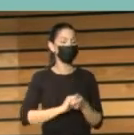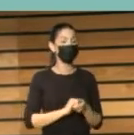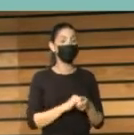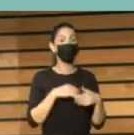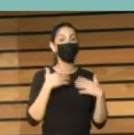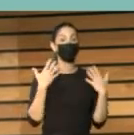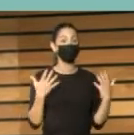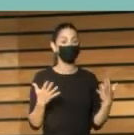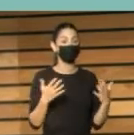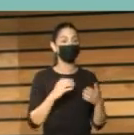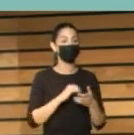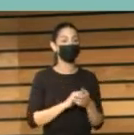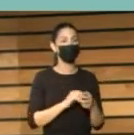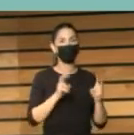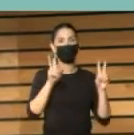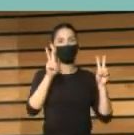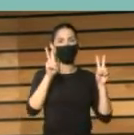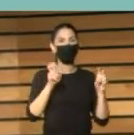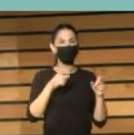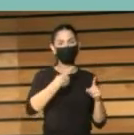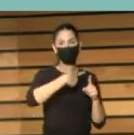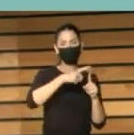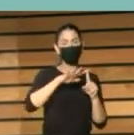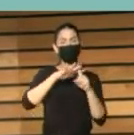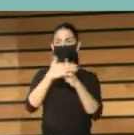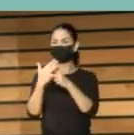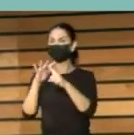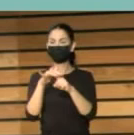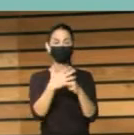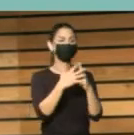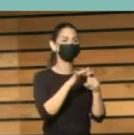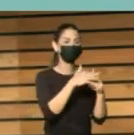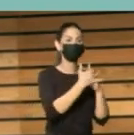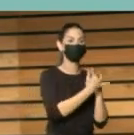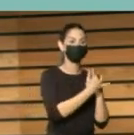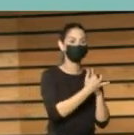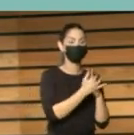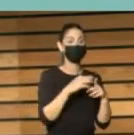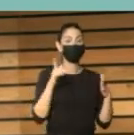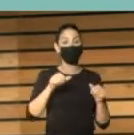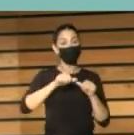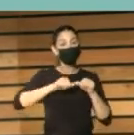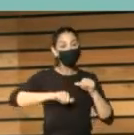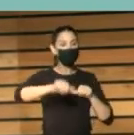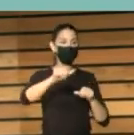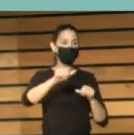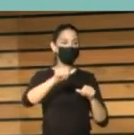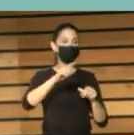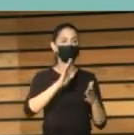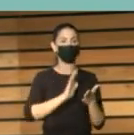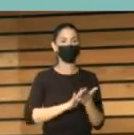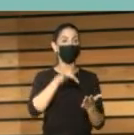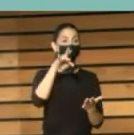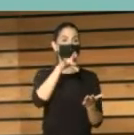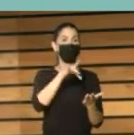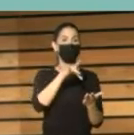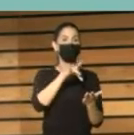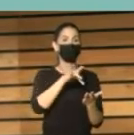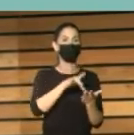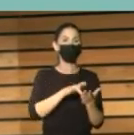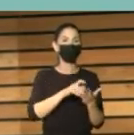embargo, los acontecimientos vividos, sin duda, marcarán el desarrollo de las jornadas de trabajo que a ustedes les esperan.